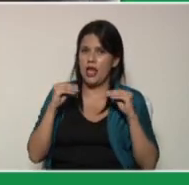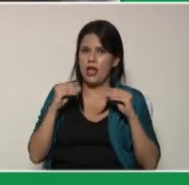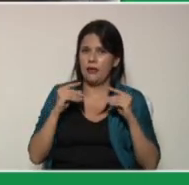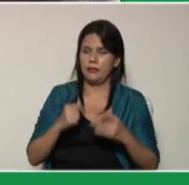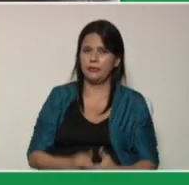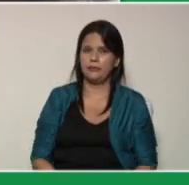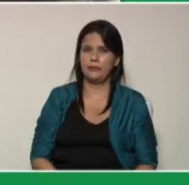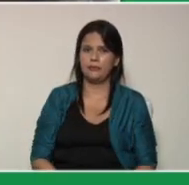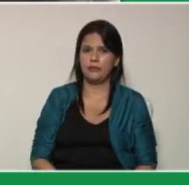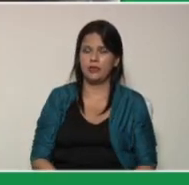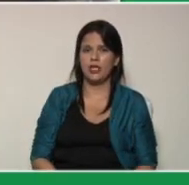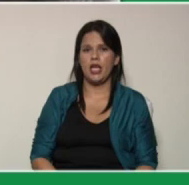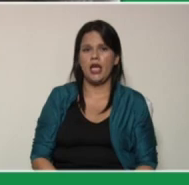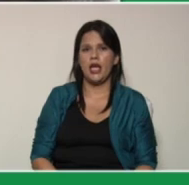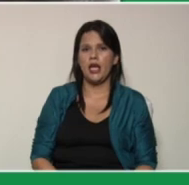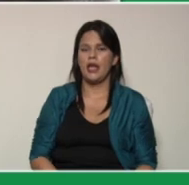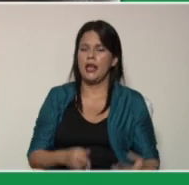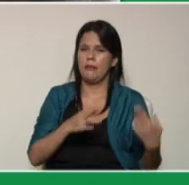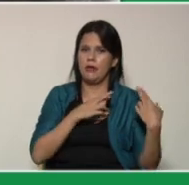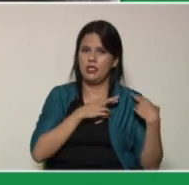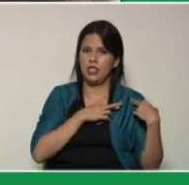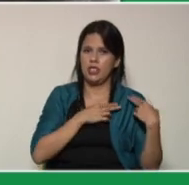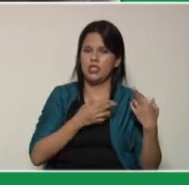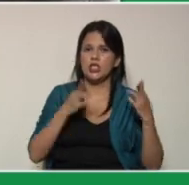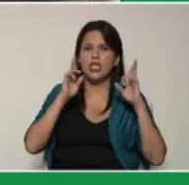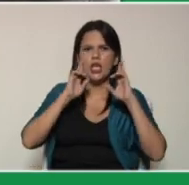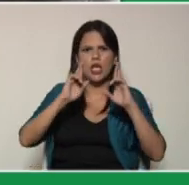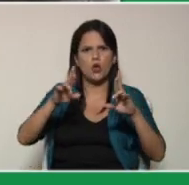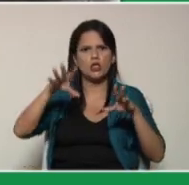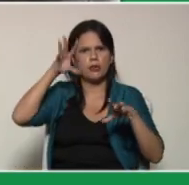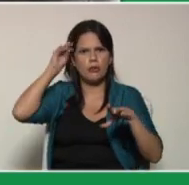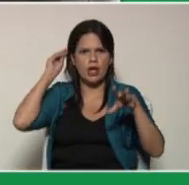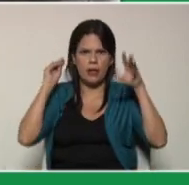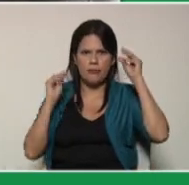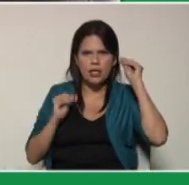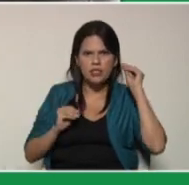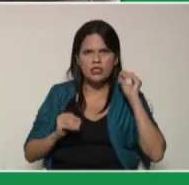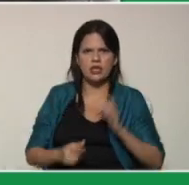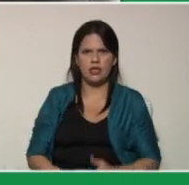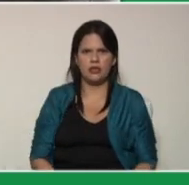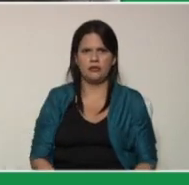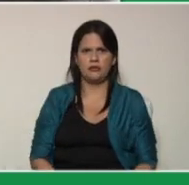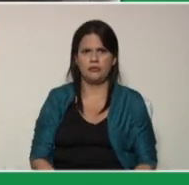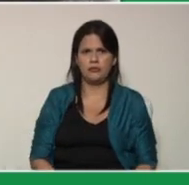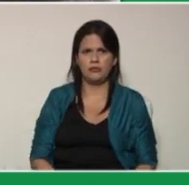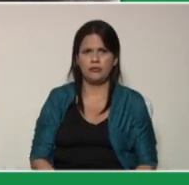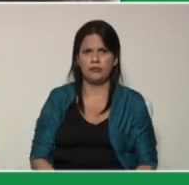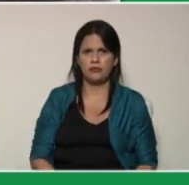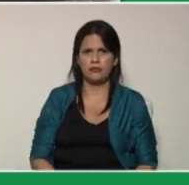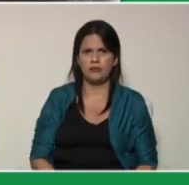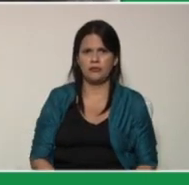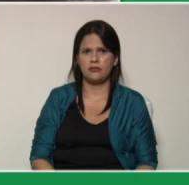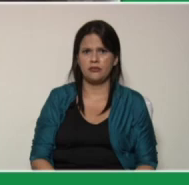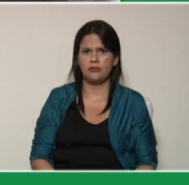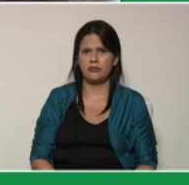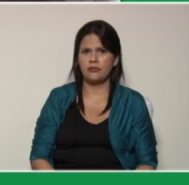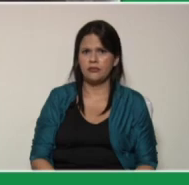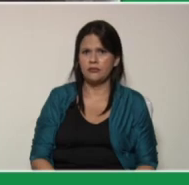Ramos en representación del Centro de Recursos para el Aprendizaje de la Universidad de Educativa de San Antonio Enrique Sabreu ubicada en